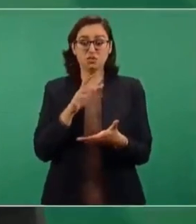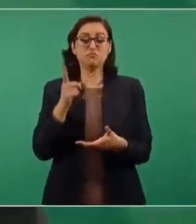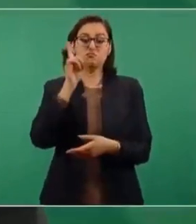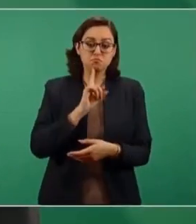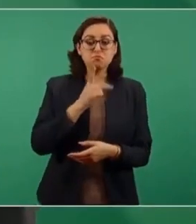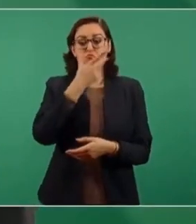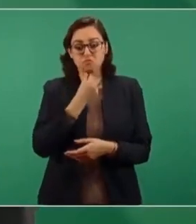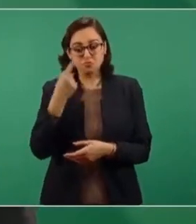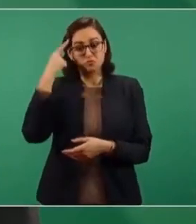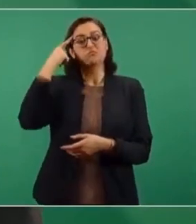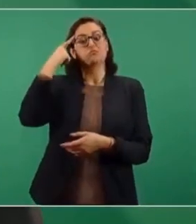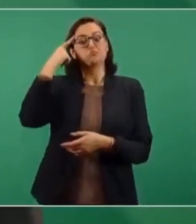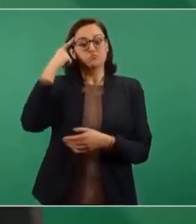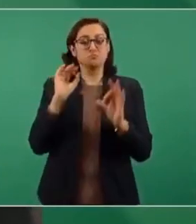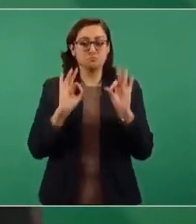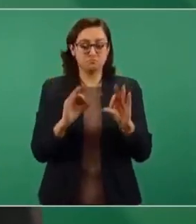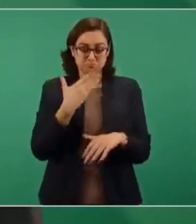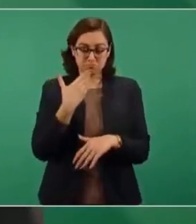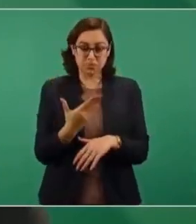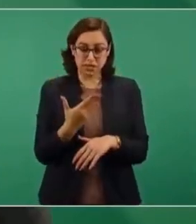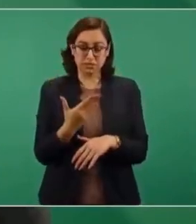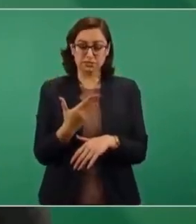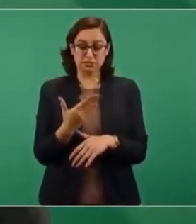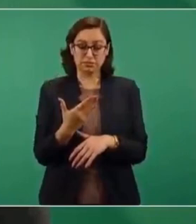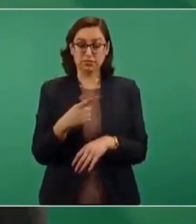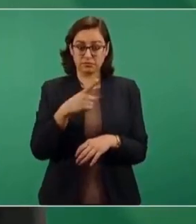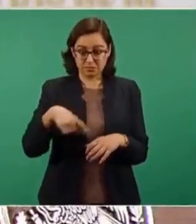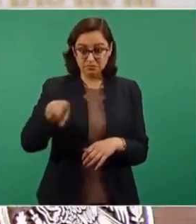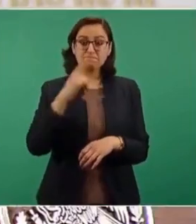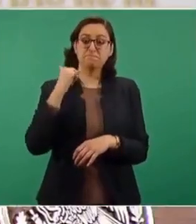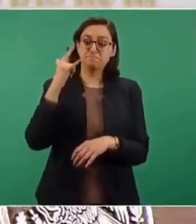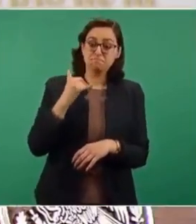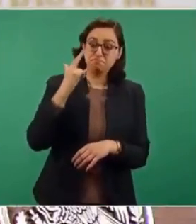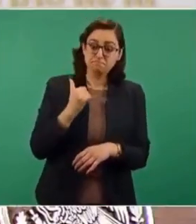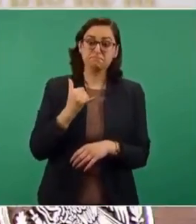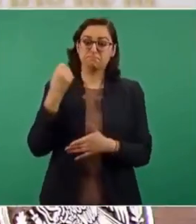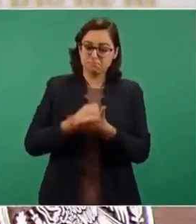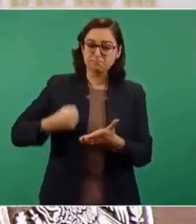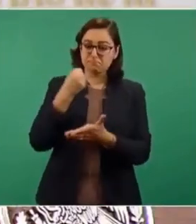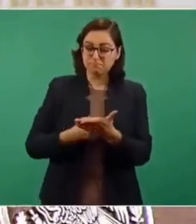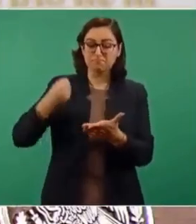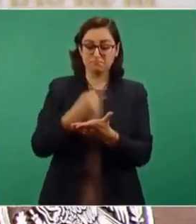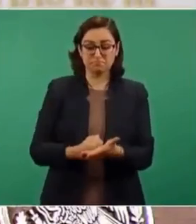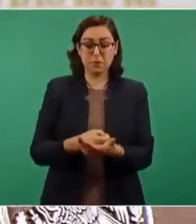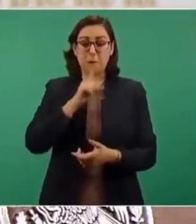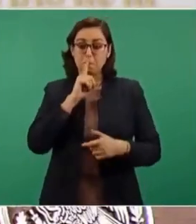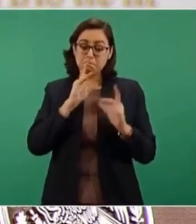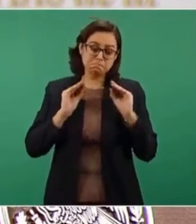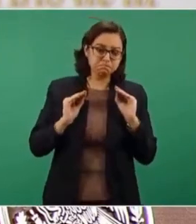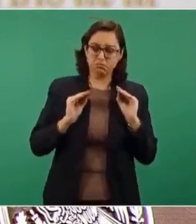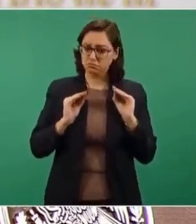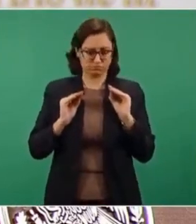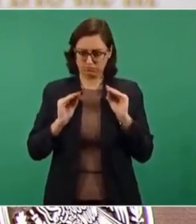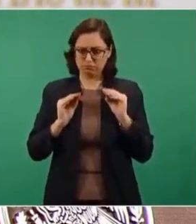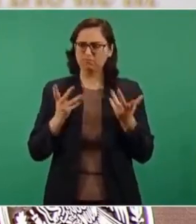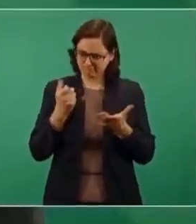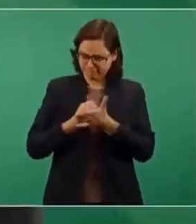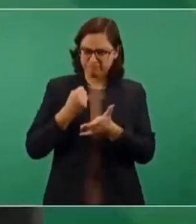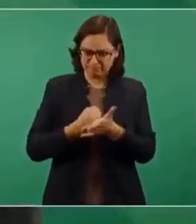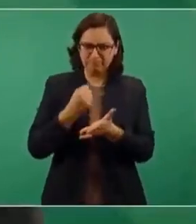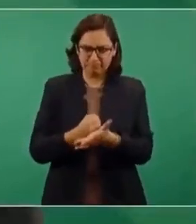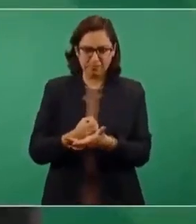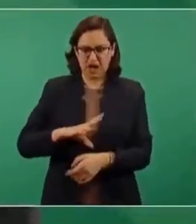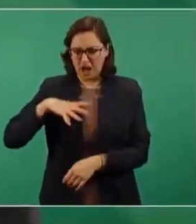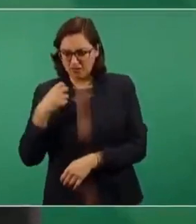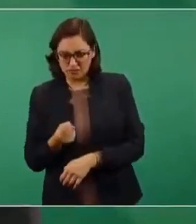son mujeres, son hombres muy conscientes, o sea, de los que luchan por la libertad, de los que no se quedan callados, de los que no